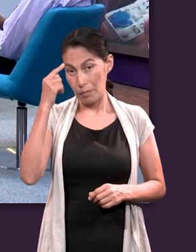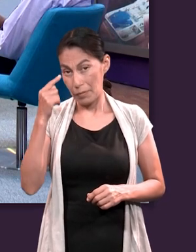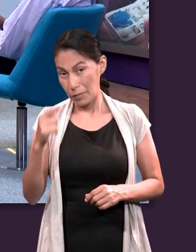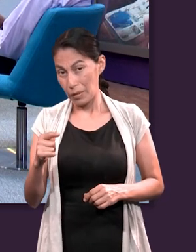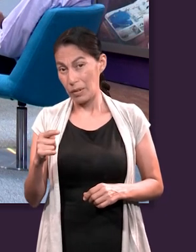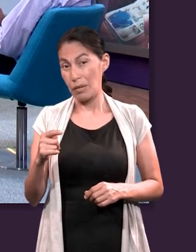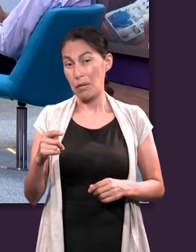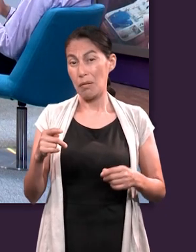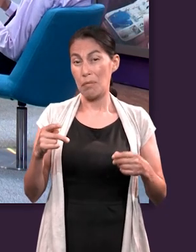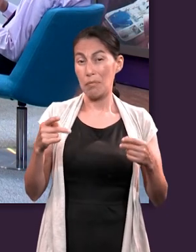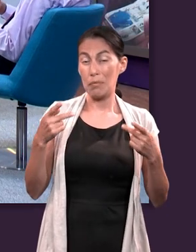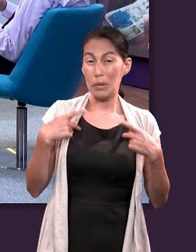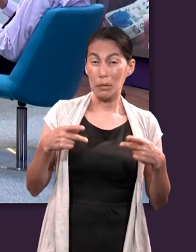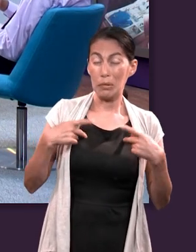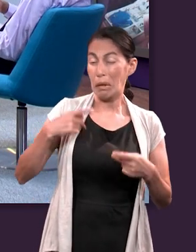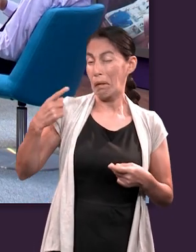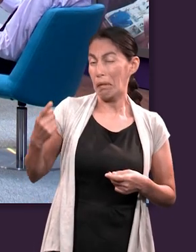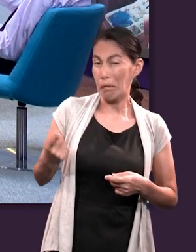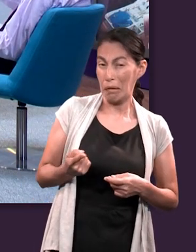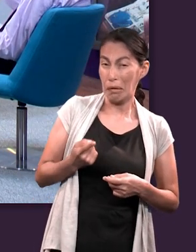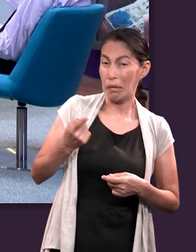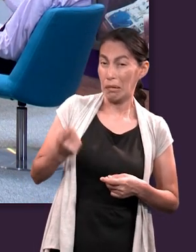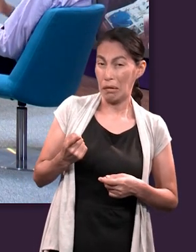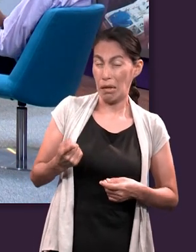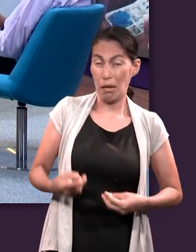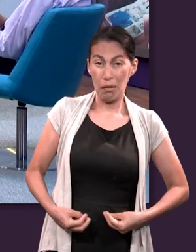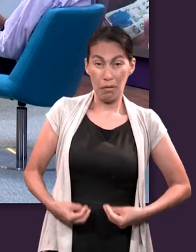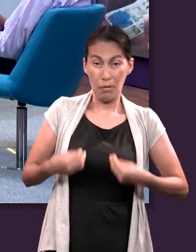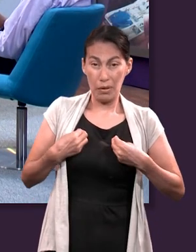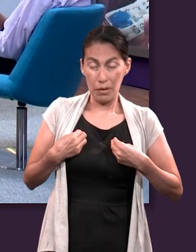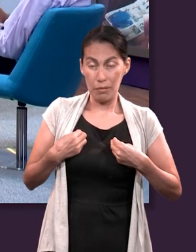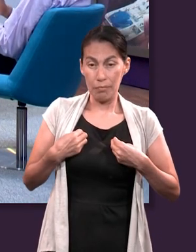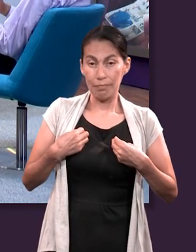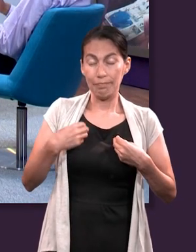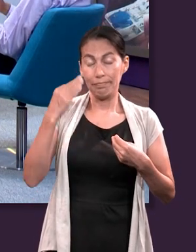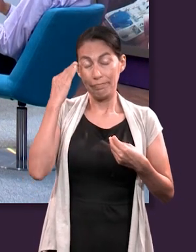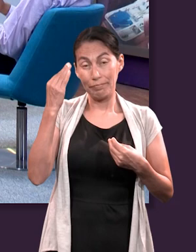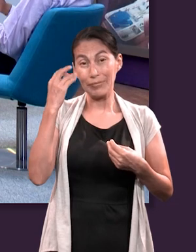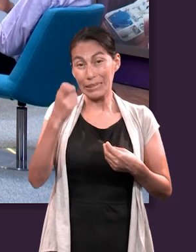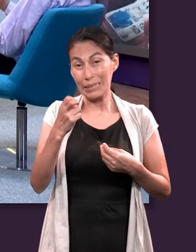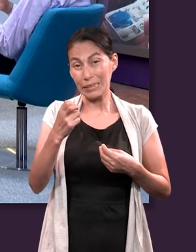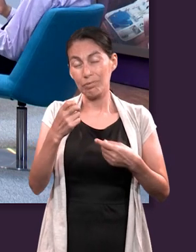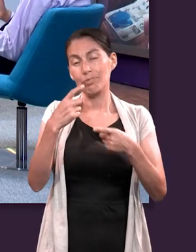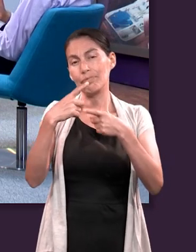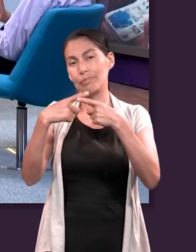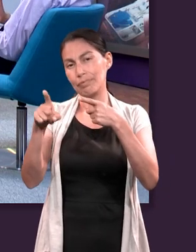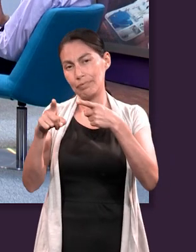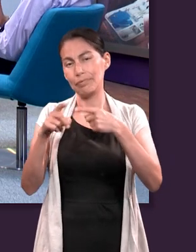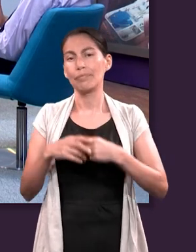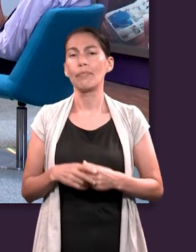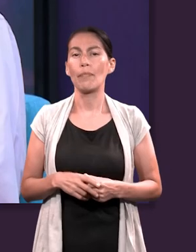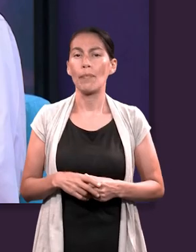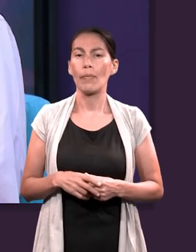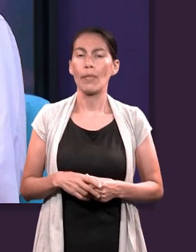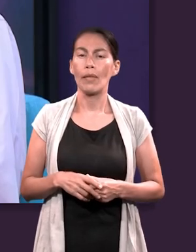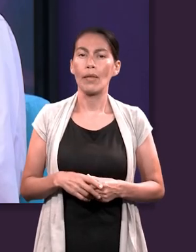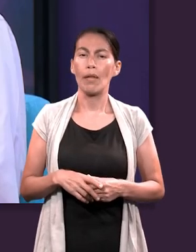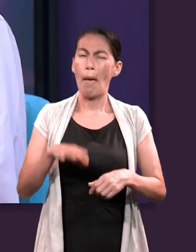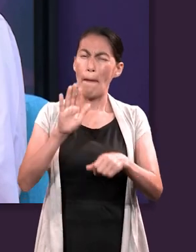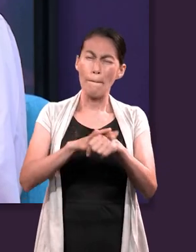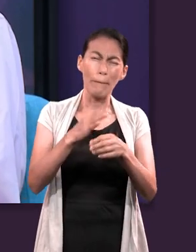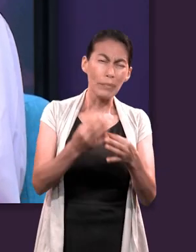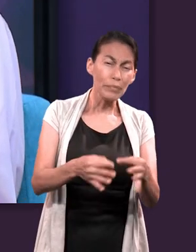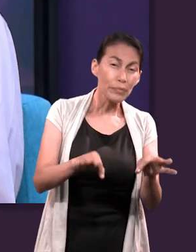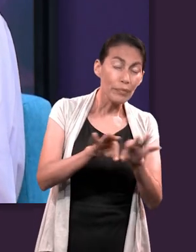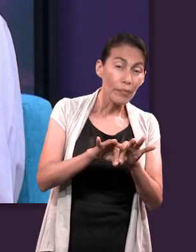ha vivido desde y por la eternidad, el tiempo se maneja de otra manera. Y